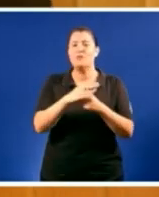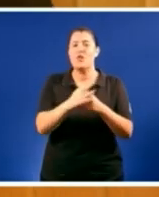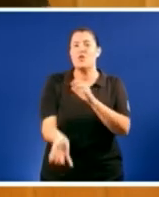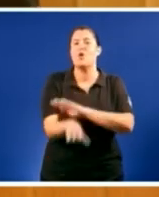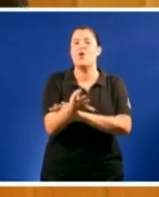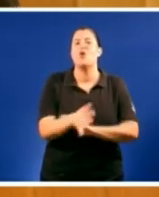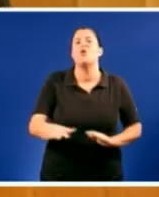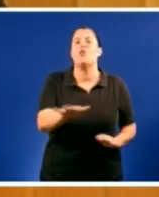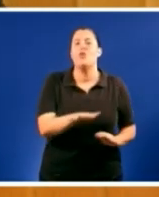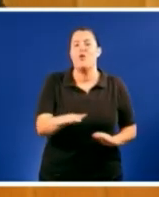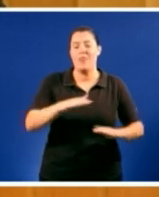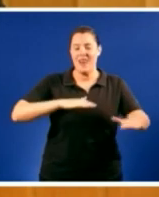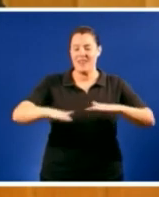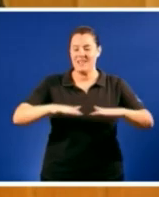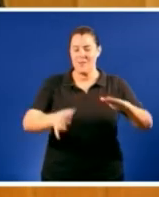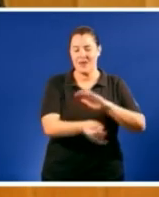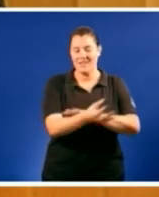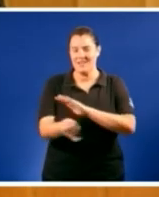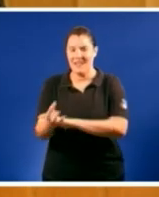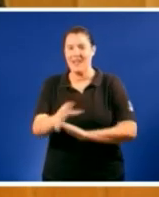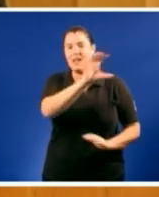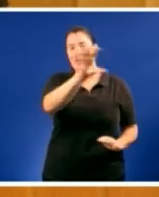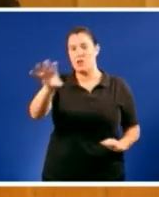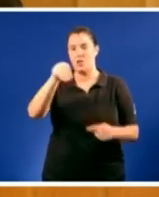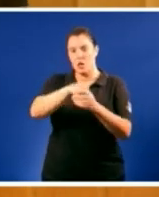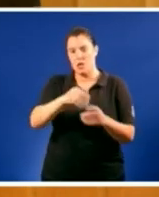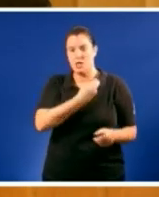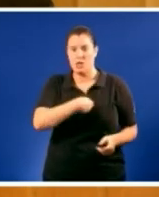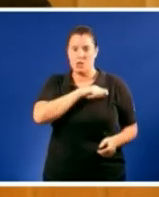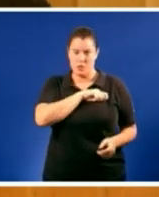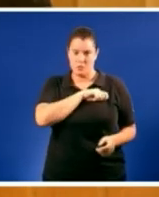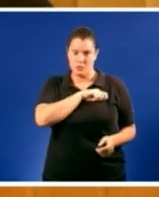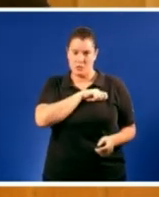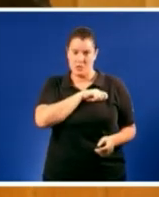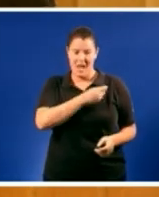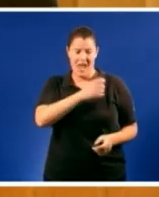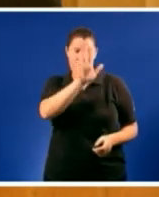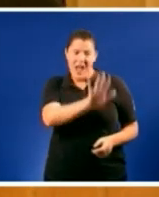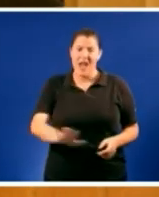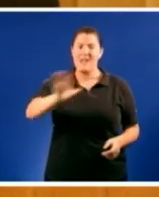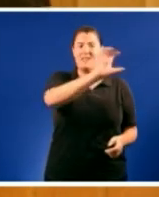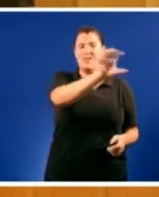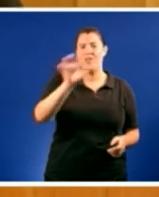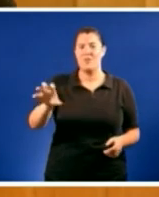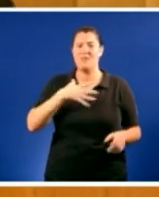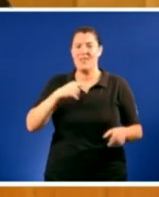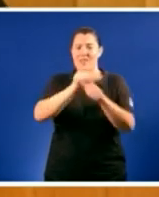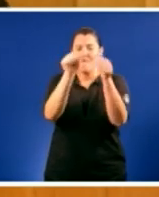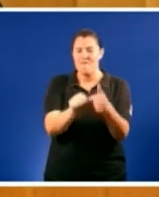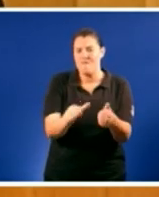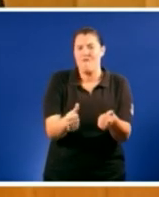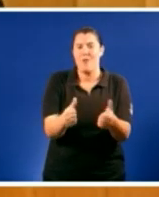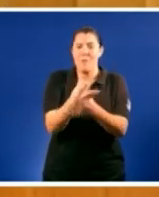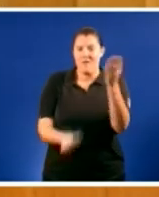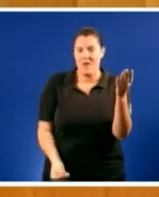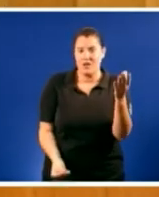dinámicas seradas nas nacións do Estado O Estado das autonomías é un modelo fallido Como xa lle temos